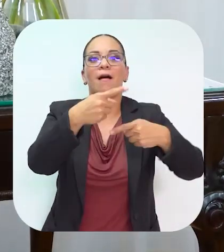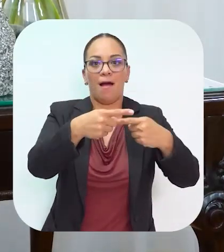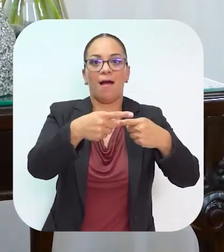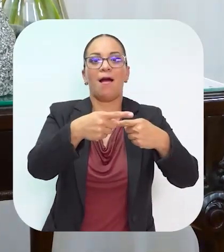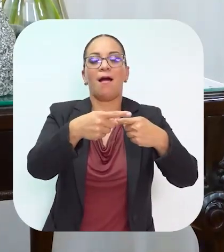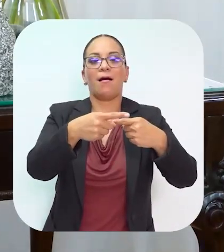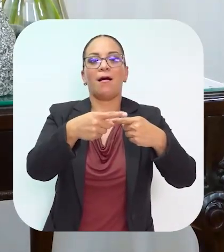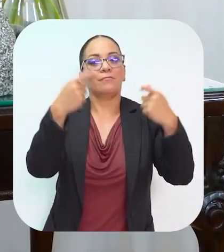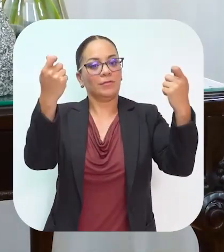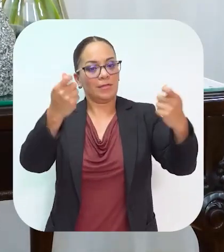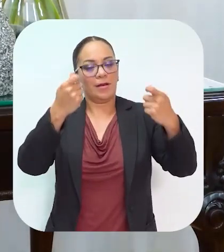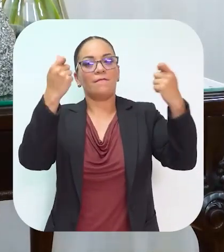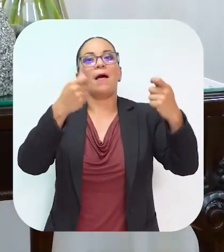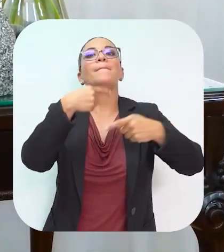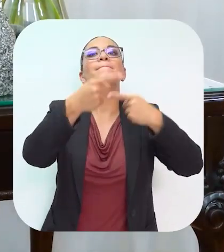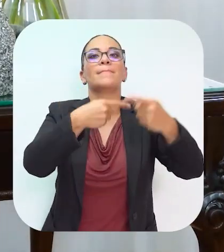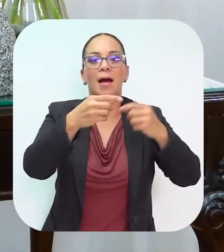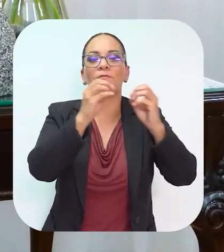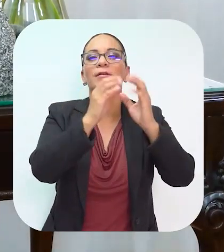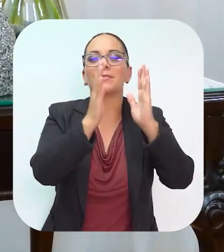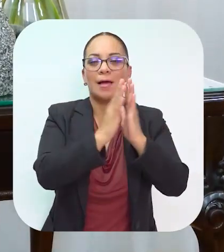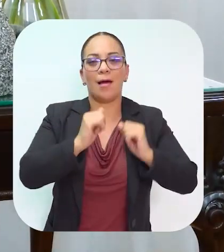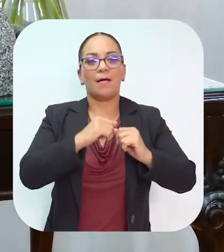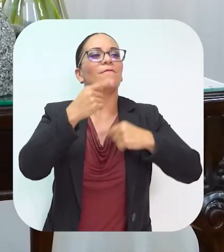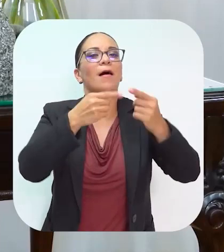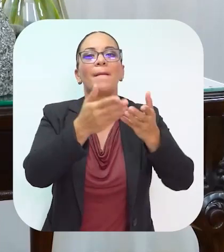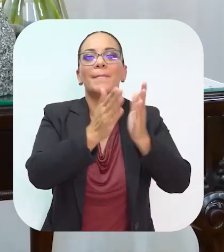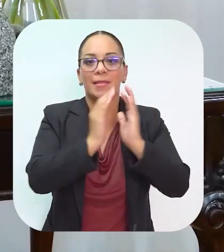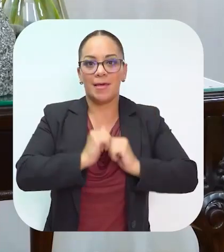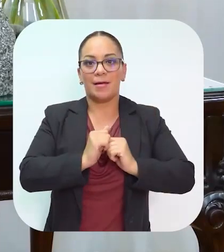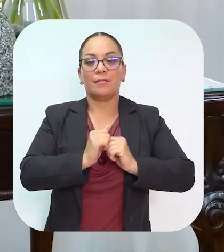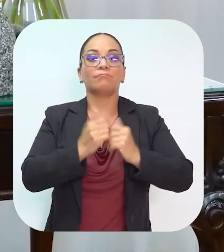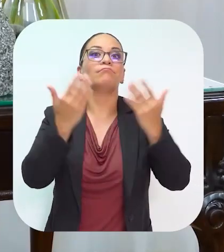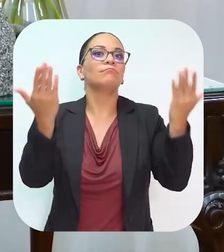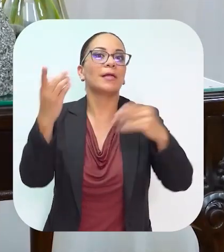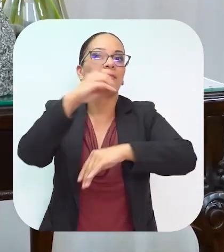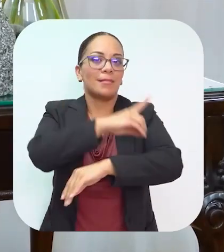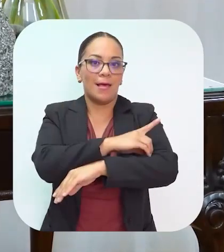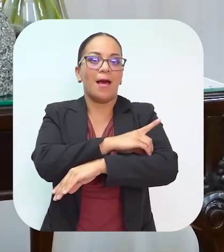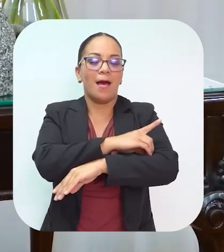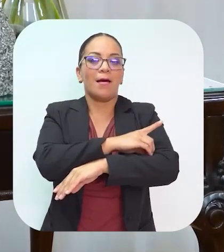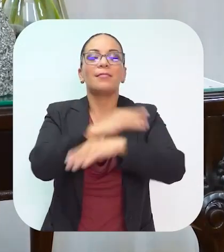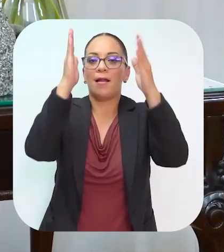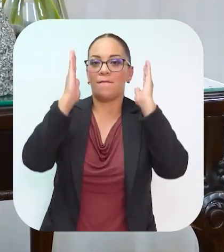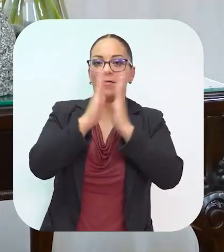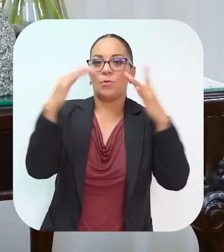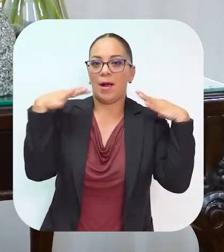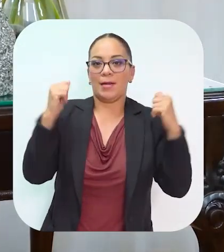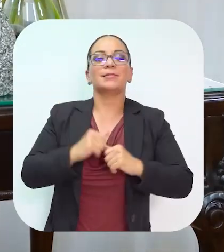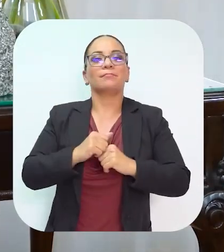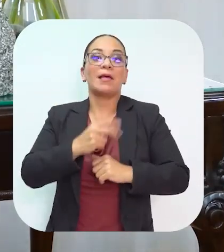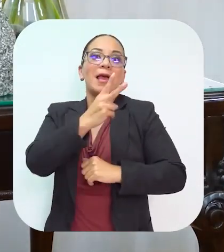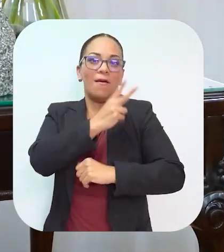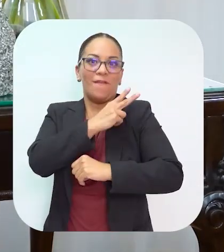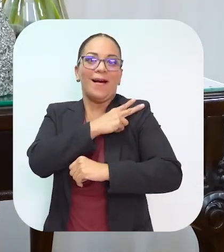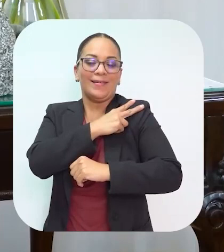van a celebrar, van a pedir, van a rezar a raíz del Día de la Virgen de los Ángeles, nuestra patrona